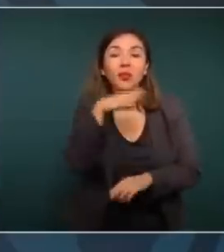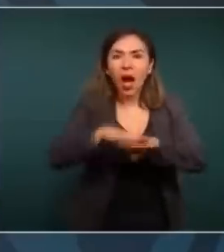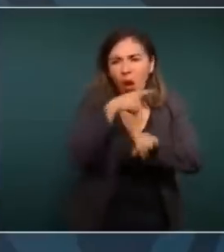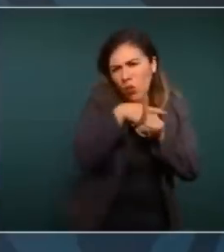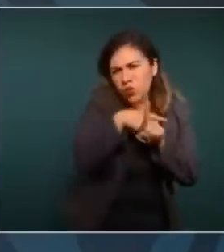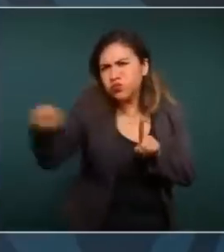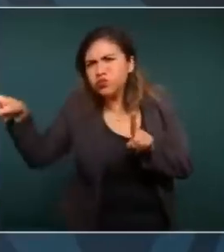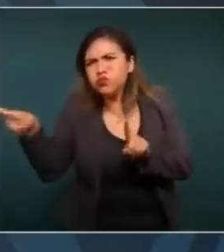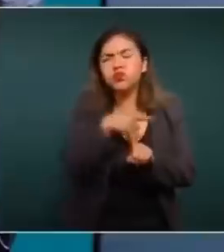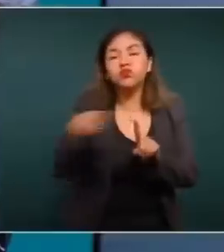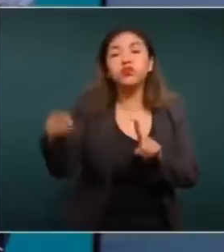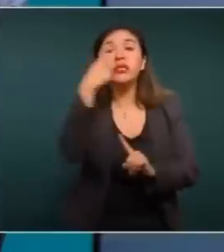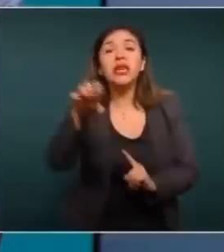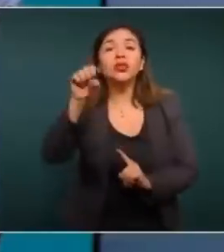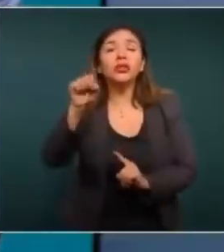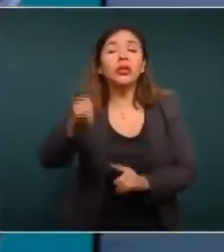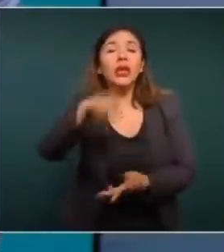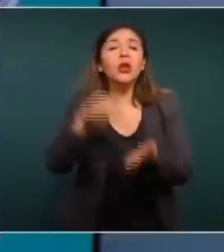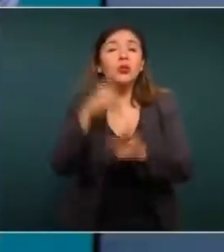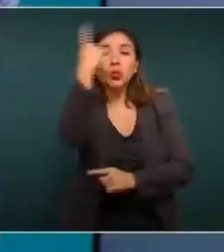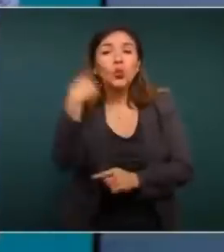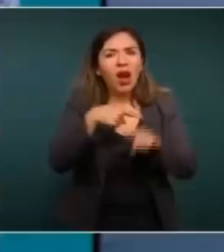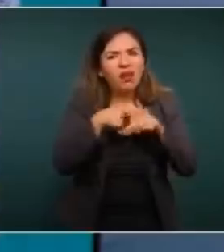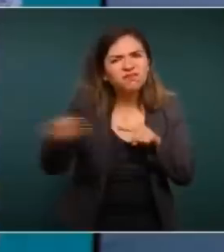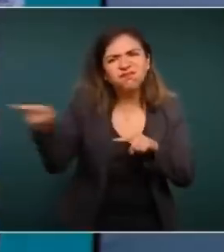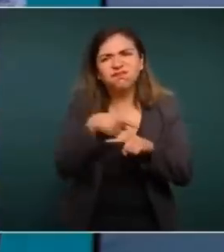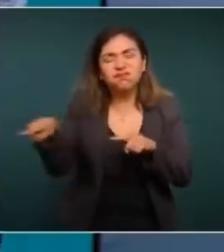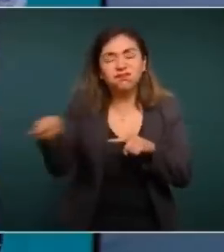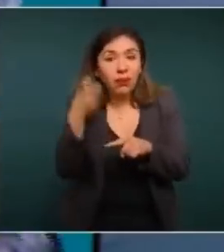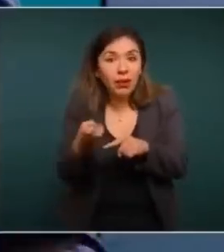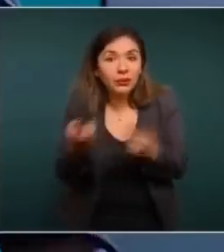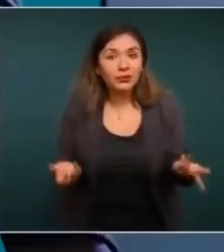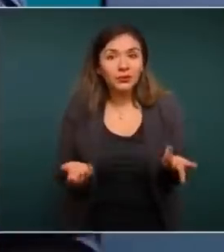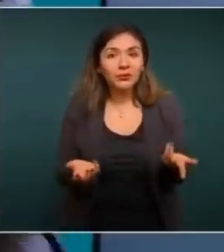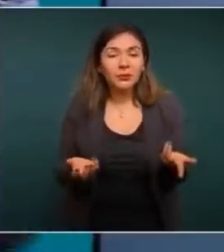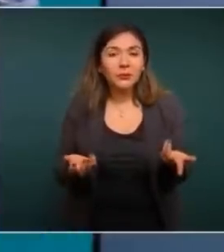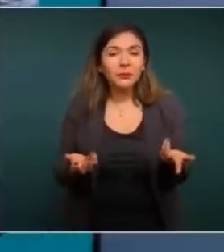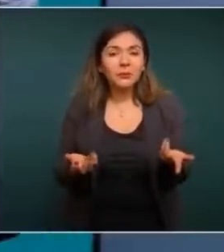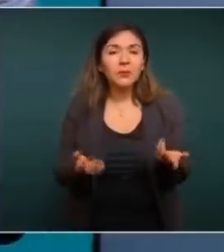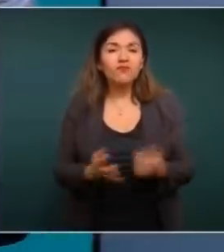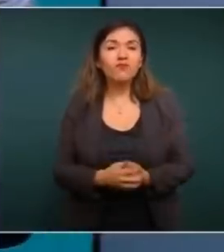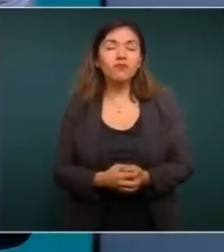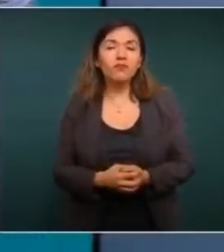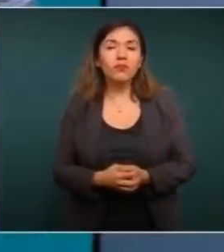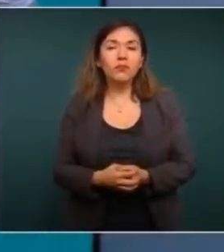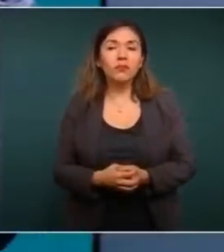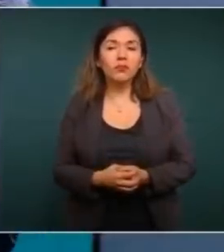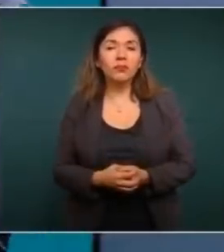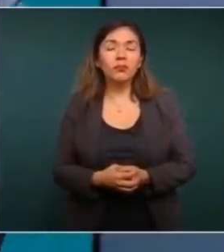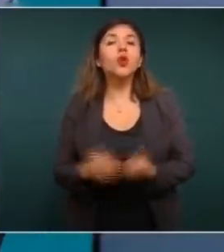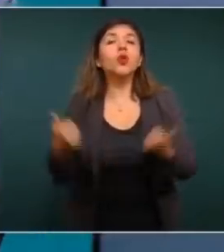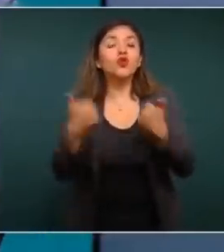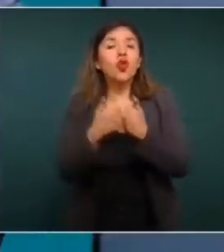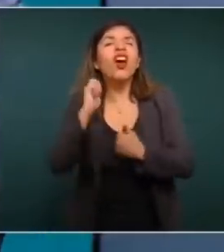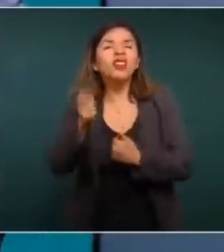a 160 kilómetros por hora eléctrico.